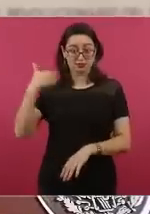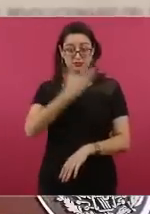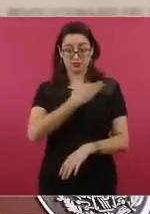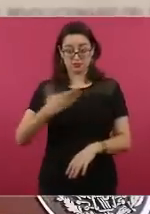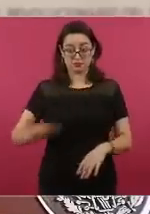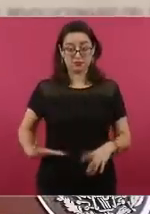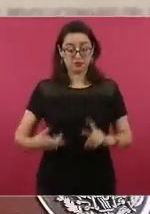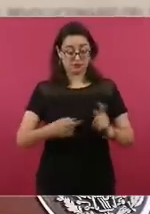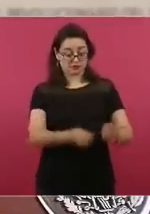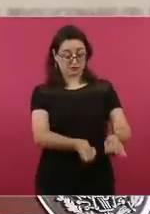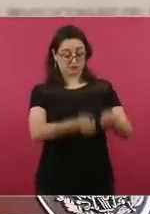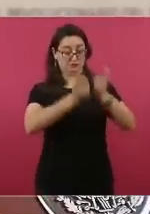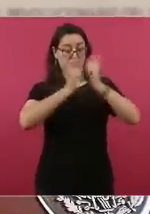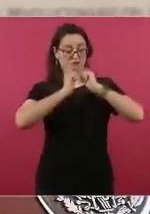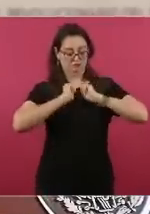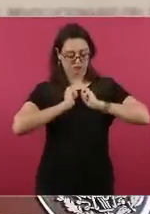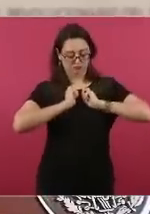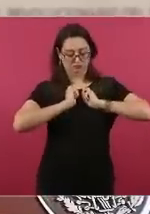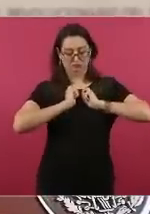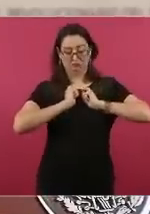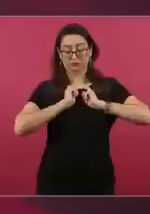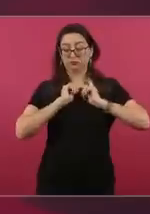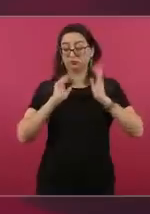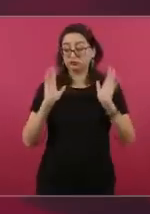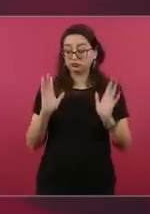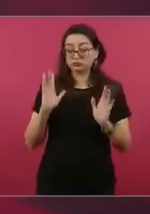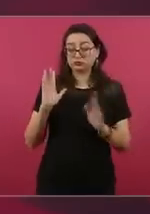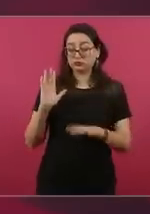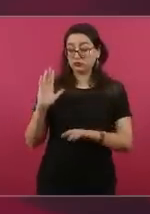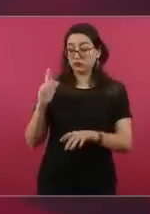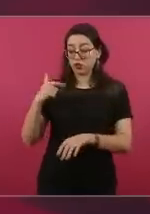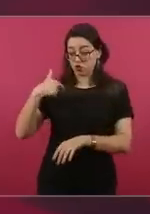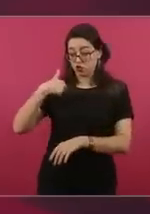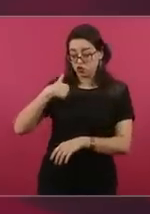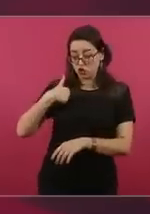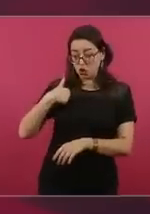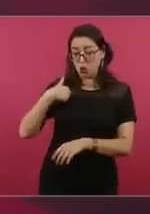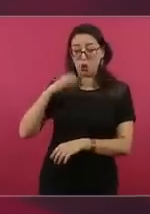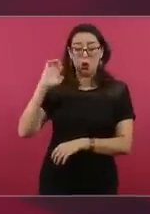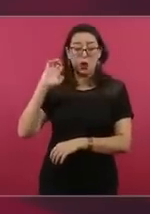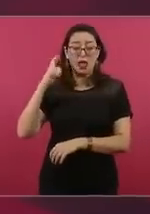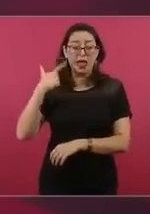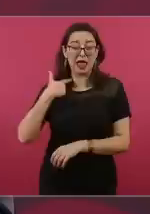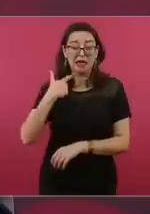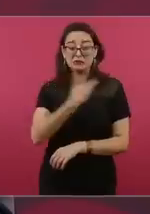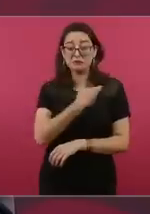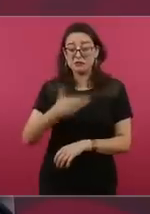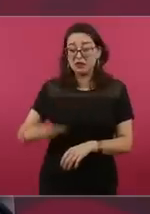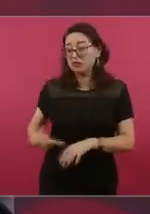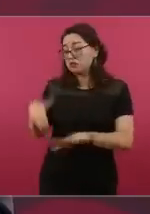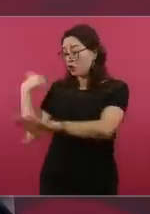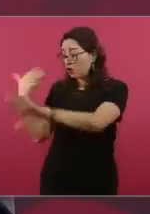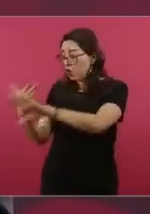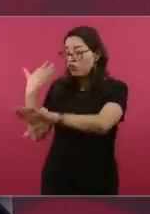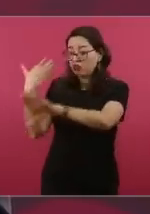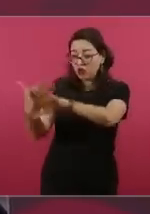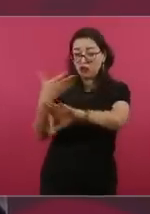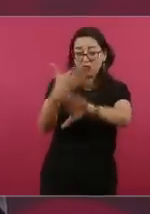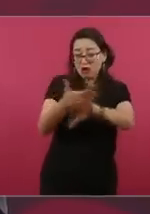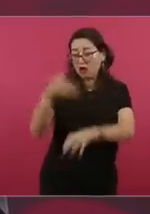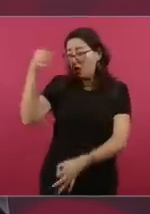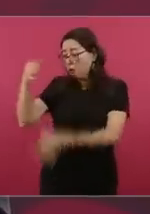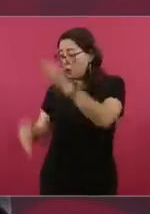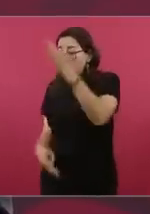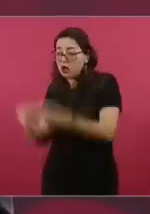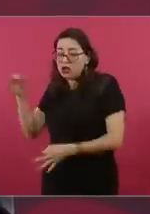a los presidentes, sólo que la gente así lo decida. Se hizo una consulta,